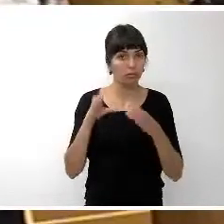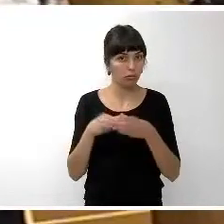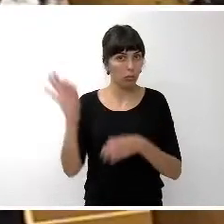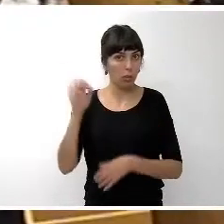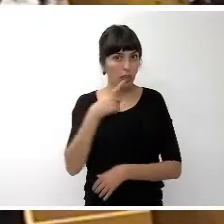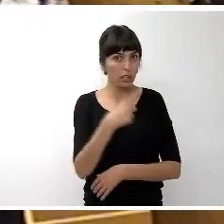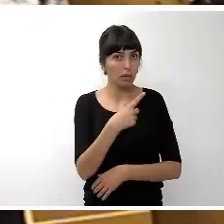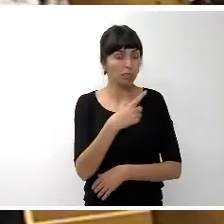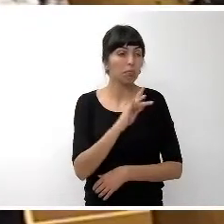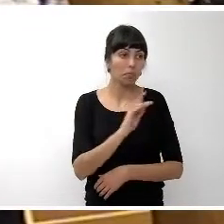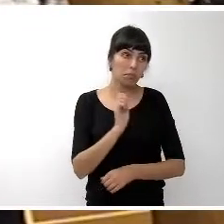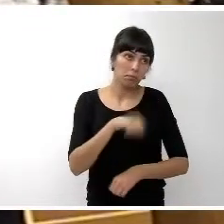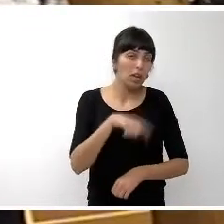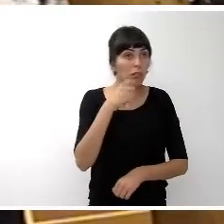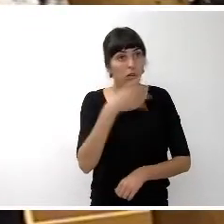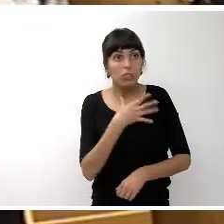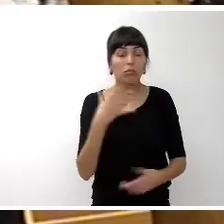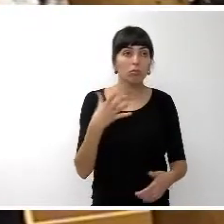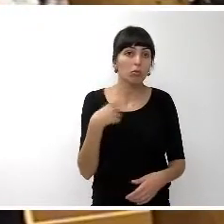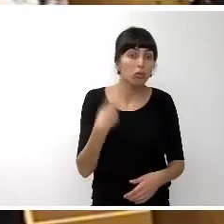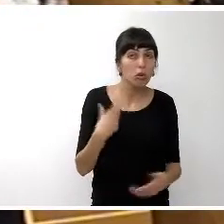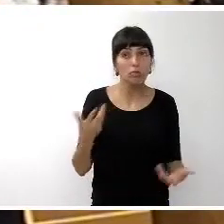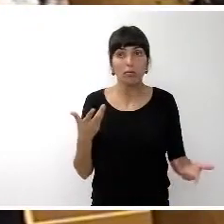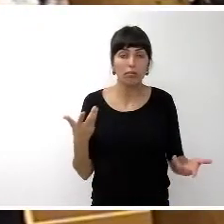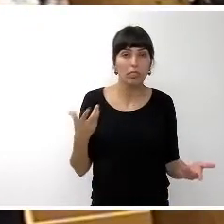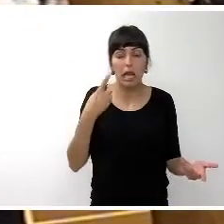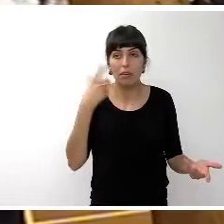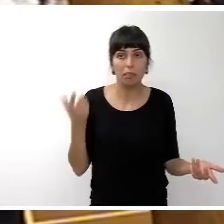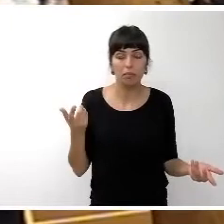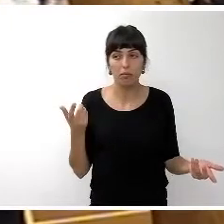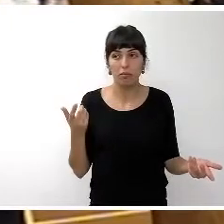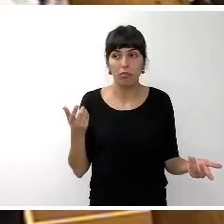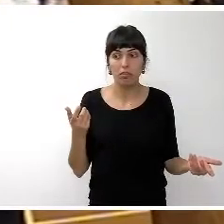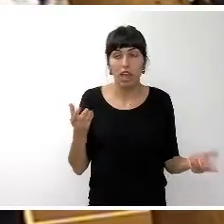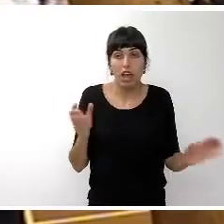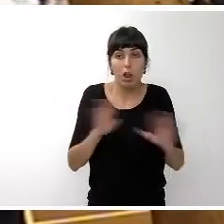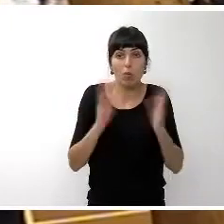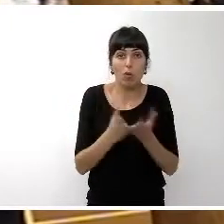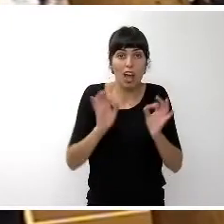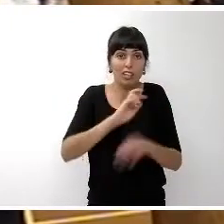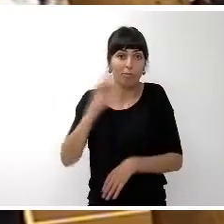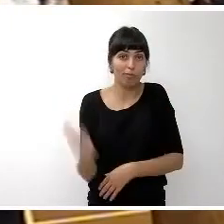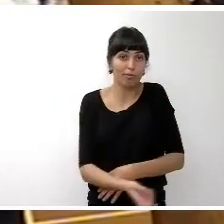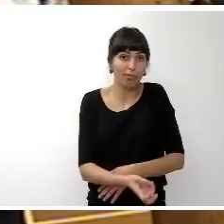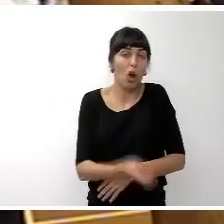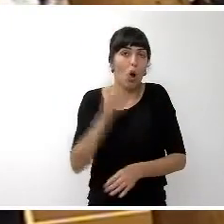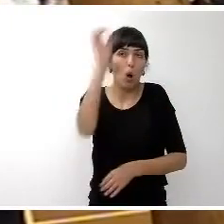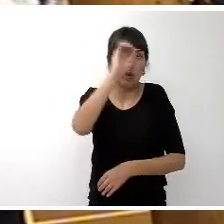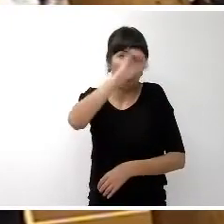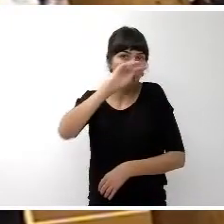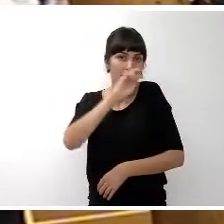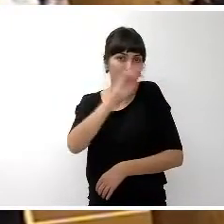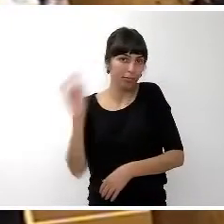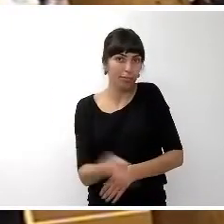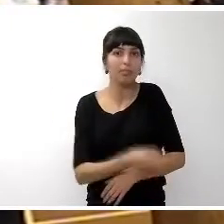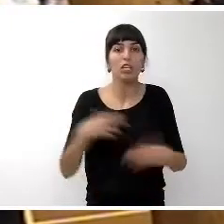vamos a ver, nosotros no tenemos nada, es decir, el mundo es de colores, decir, no pasa nada porque